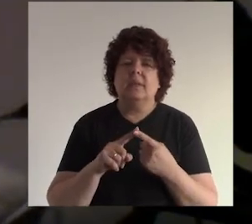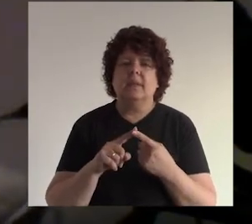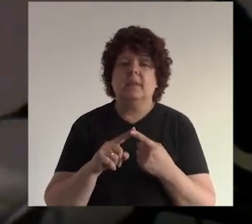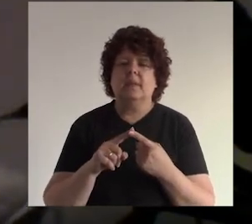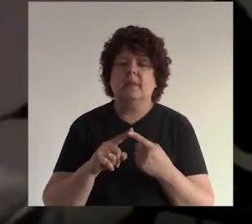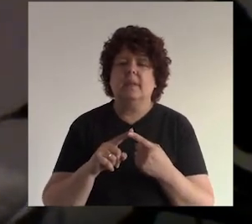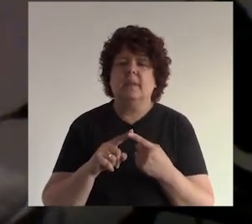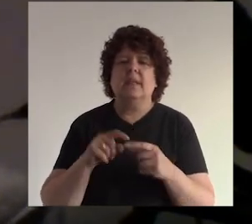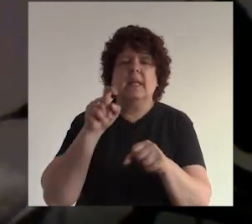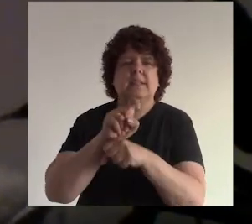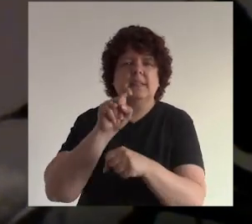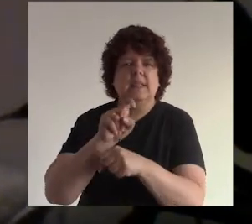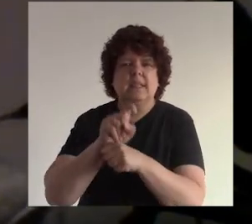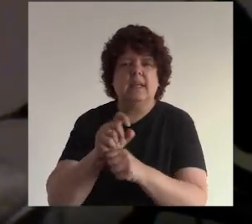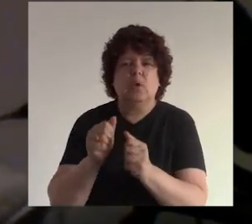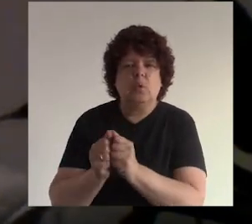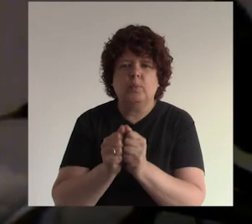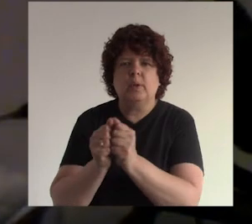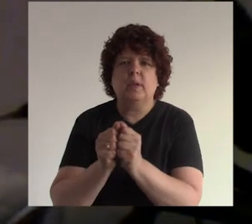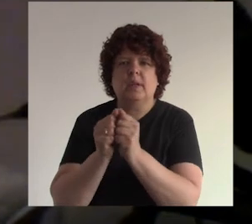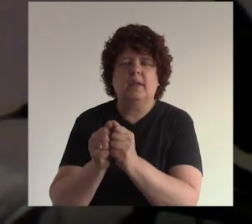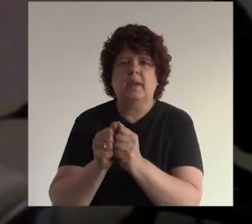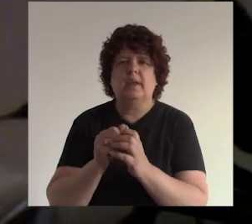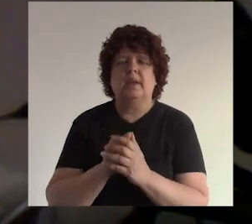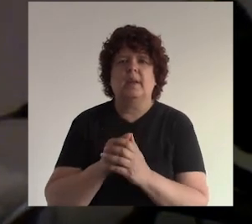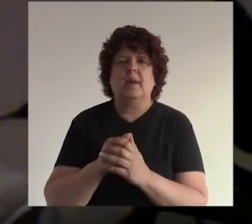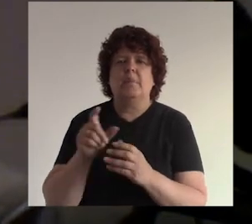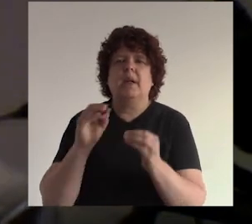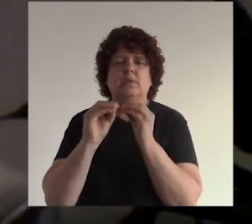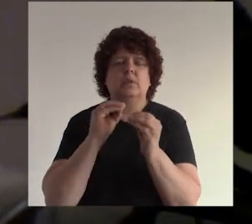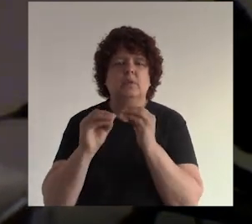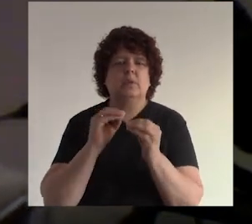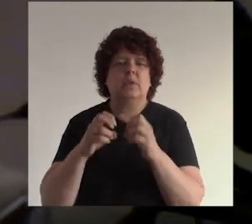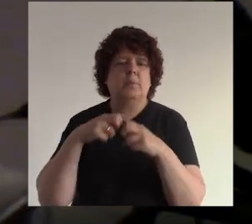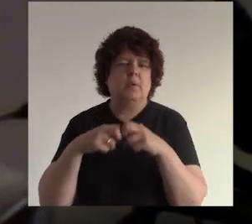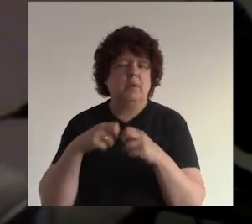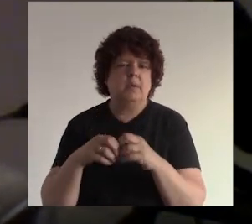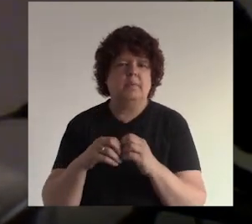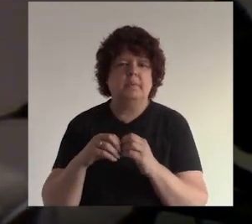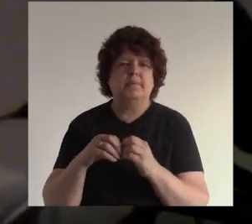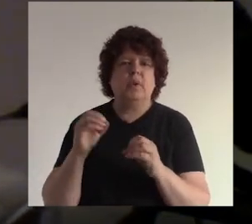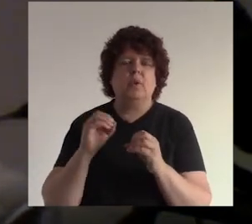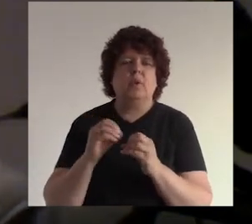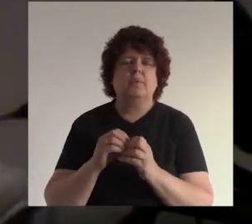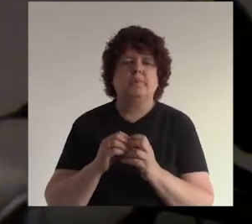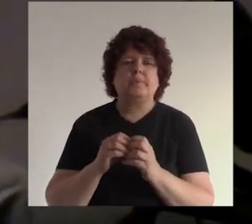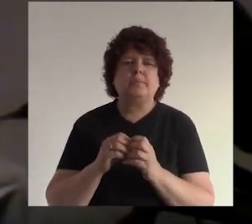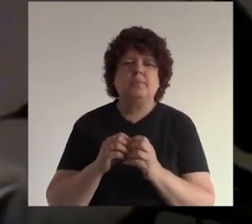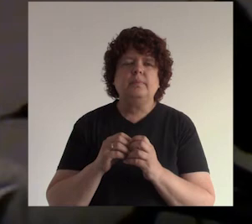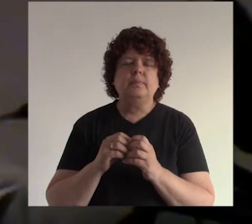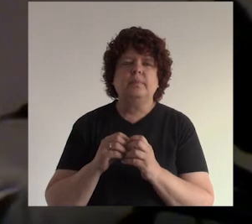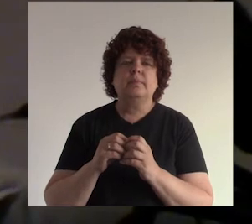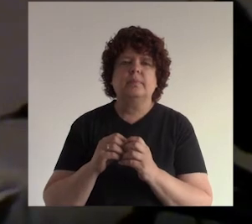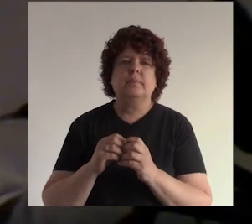la postura de enseñar y de acompañar a la audiencia a que resuelva un problema o puro un dolor